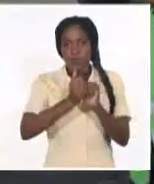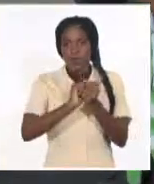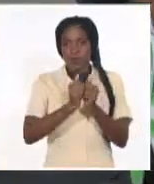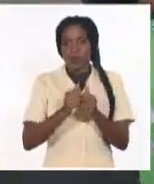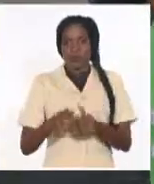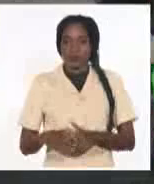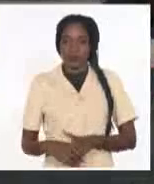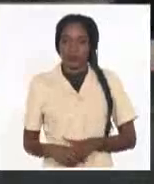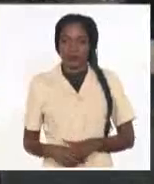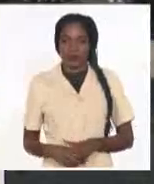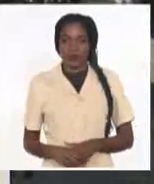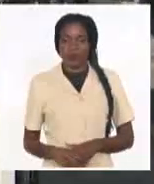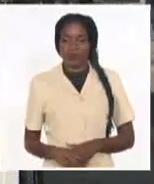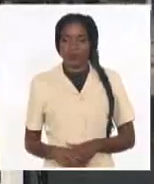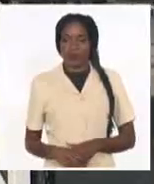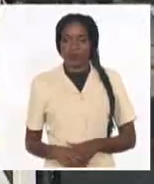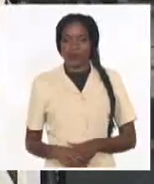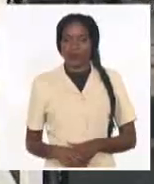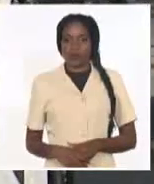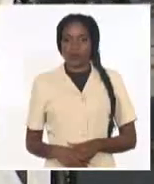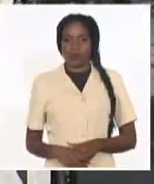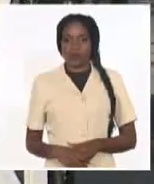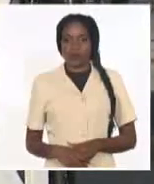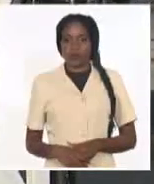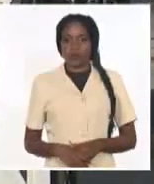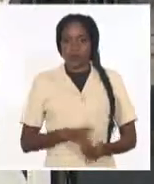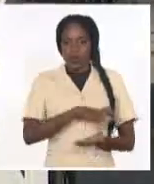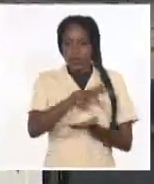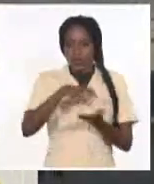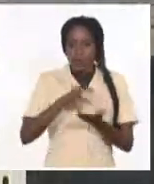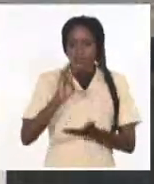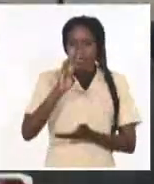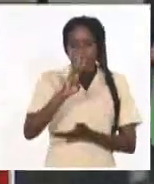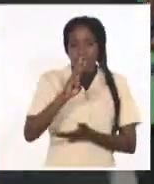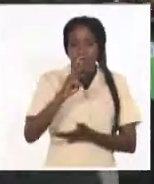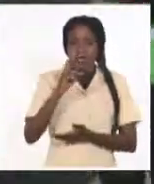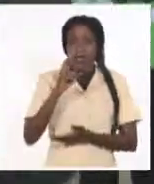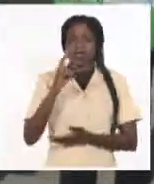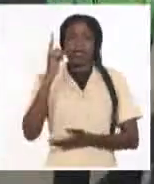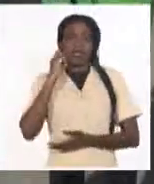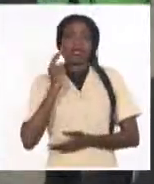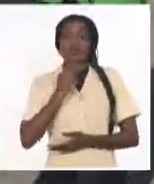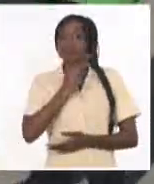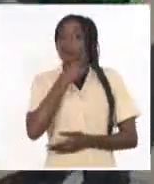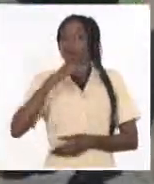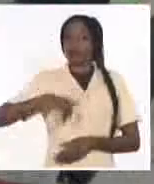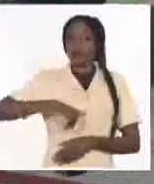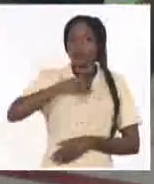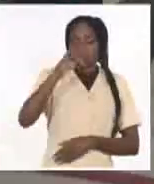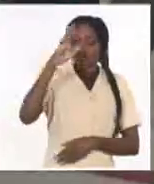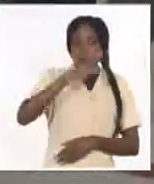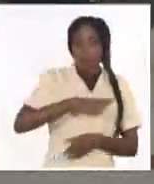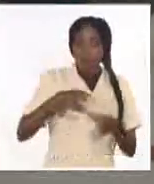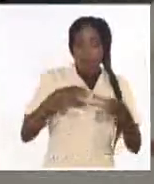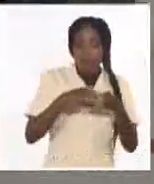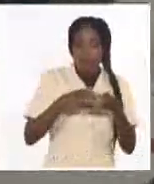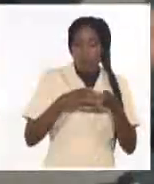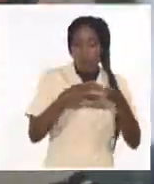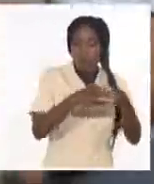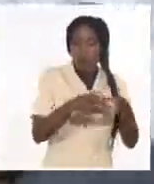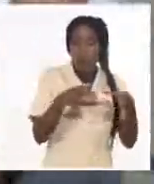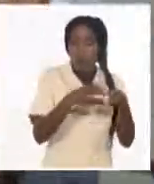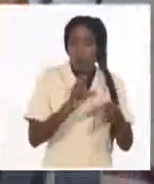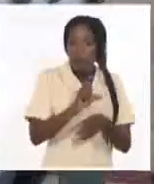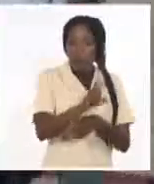En la Terminal 3 del Aeropuerto Internacional José Martí, alrededor de las 4 de la tarde, tocó suelo cubano el último grupo de la delegación